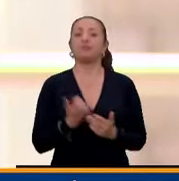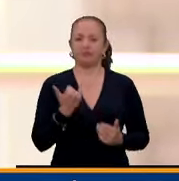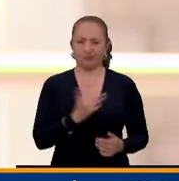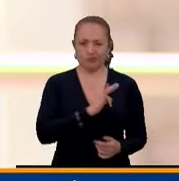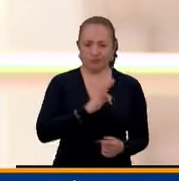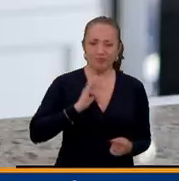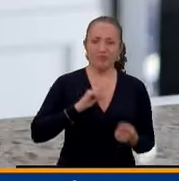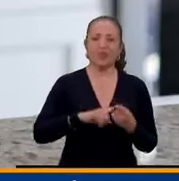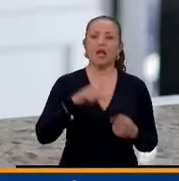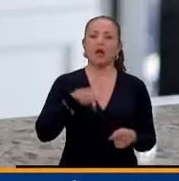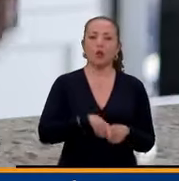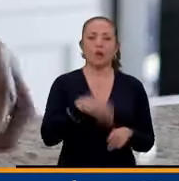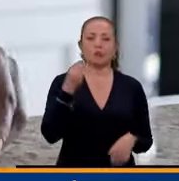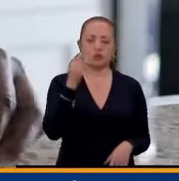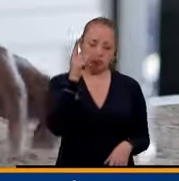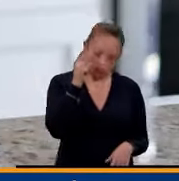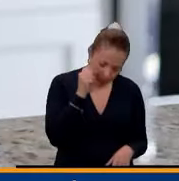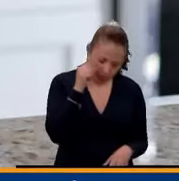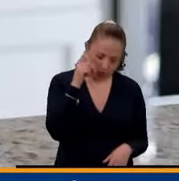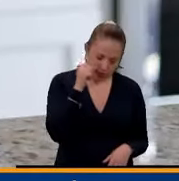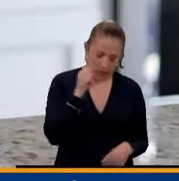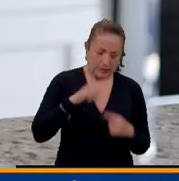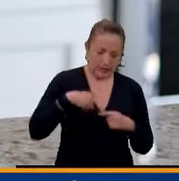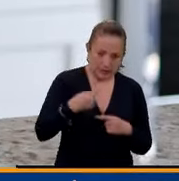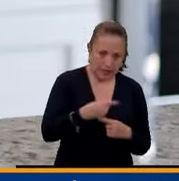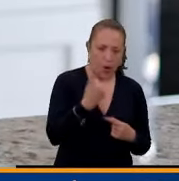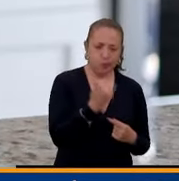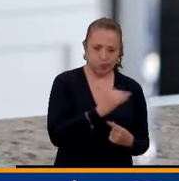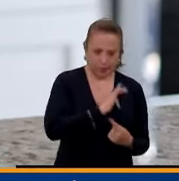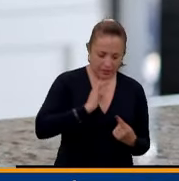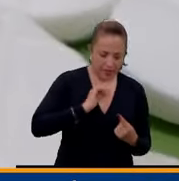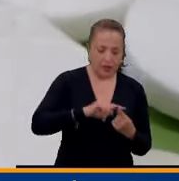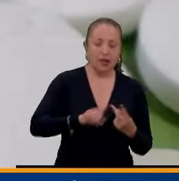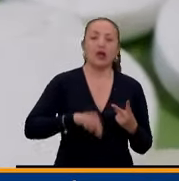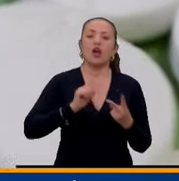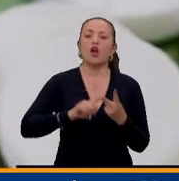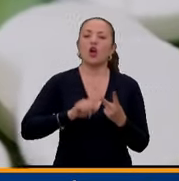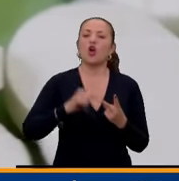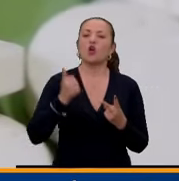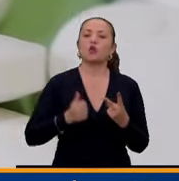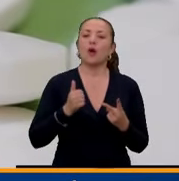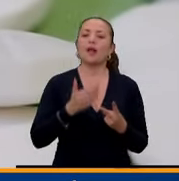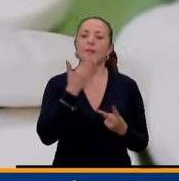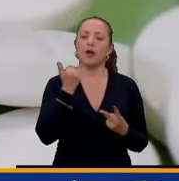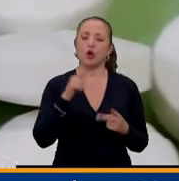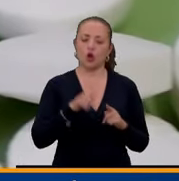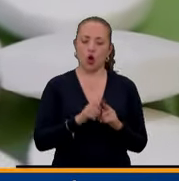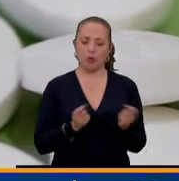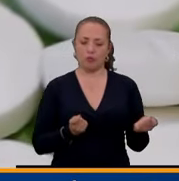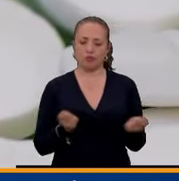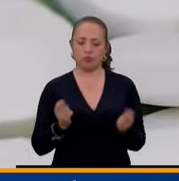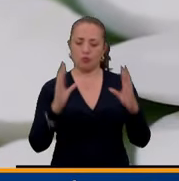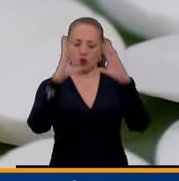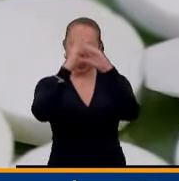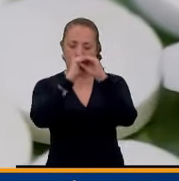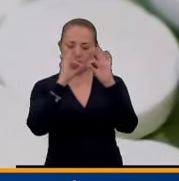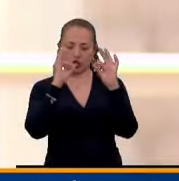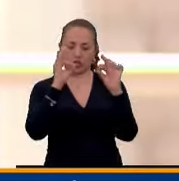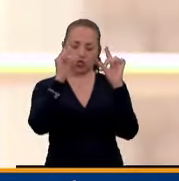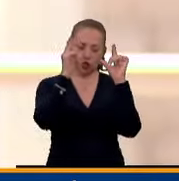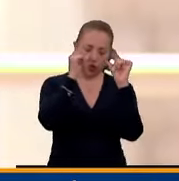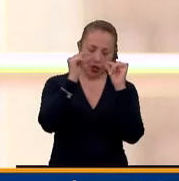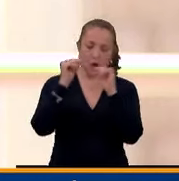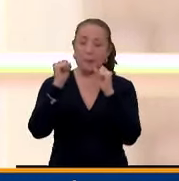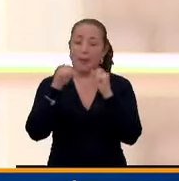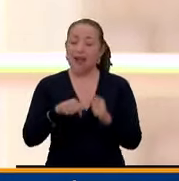somnolencia excesiva, tenemos tratamiento para mejorar la fragmentación del sueño nocturno. Casi todos los tratamientos